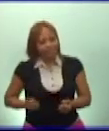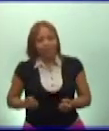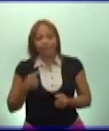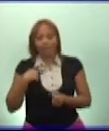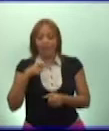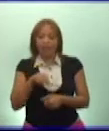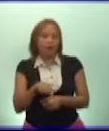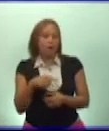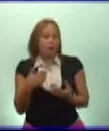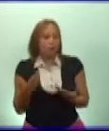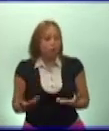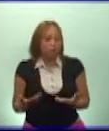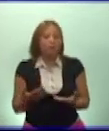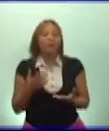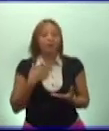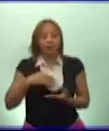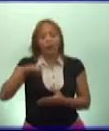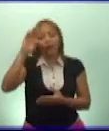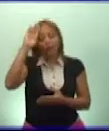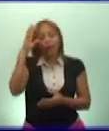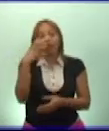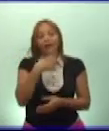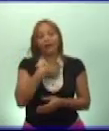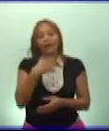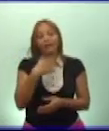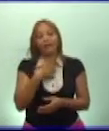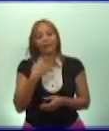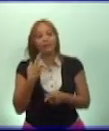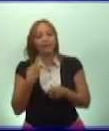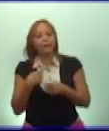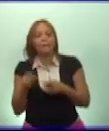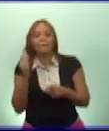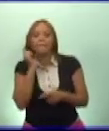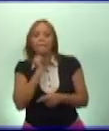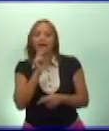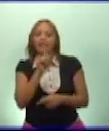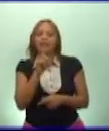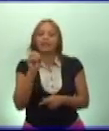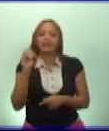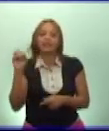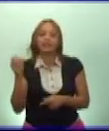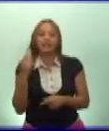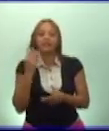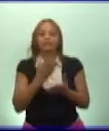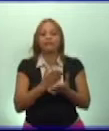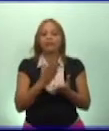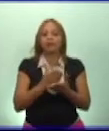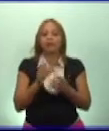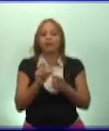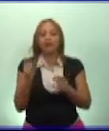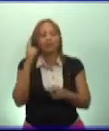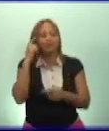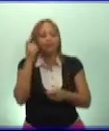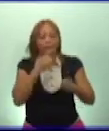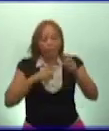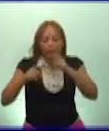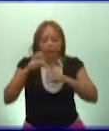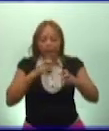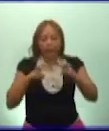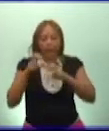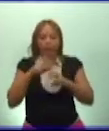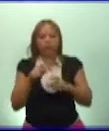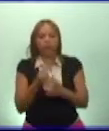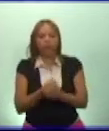actualidad, nuestro país cuenta con más de 100 instituciones científico-técnicas, entre